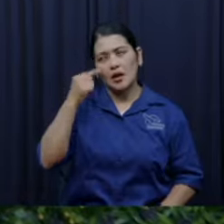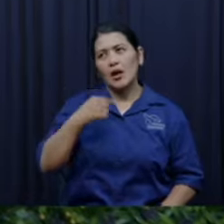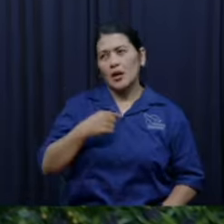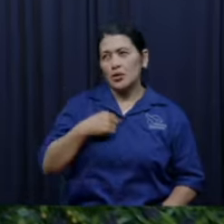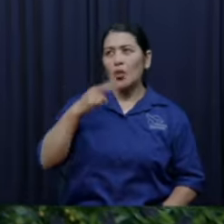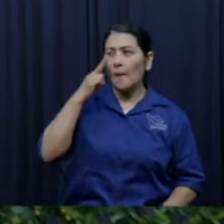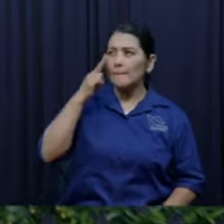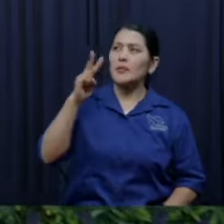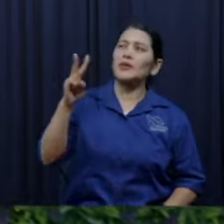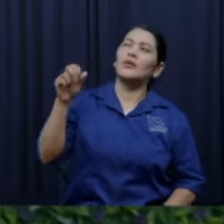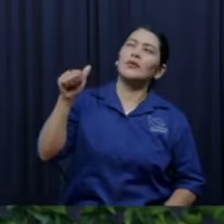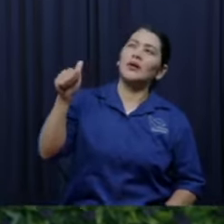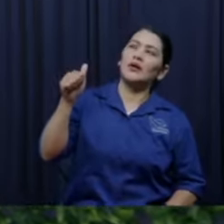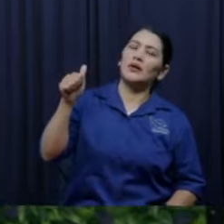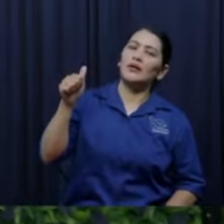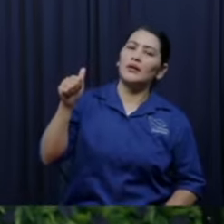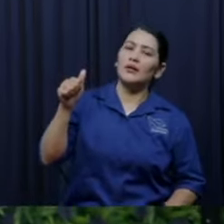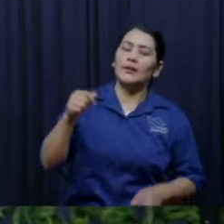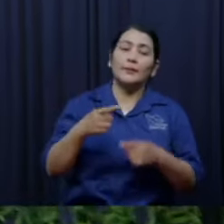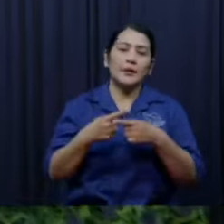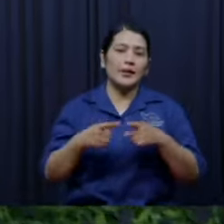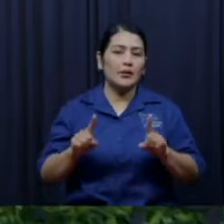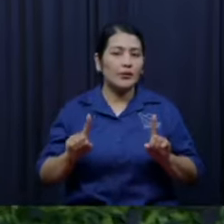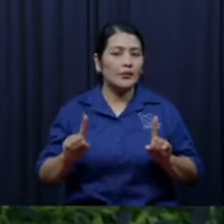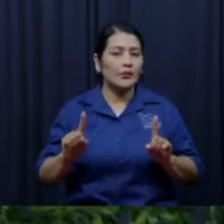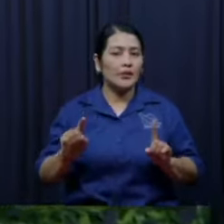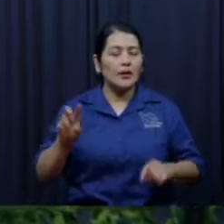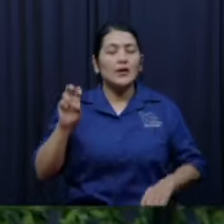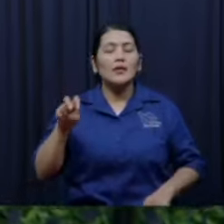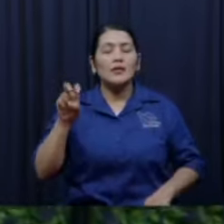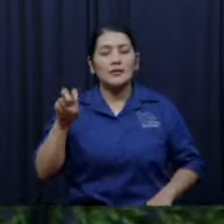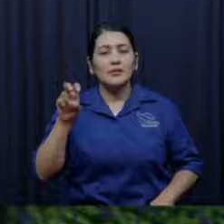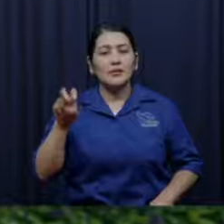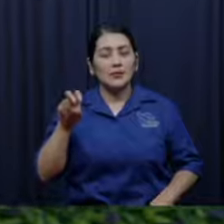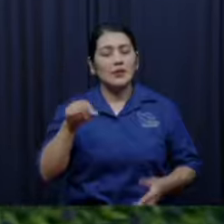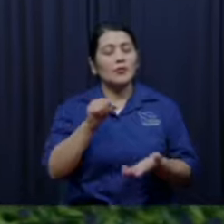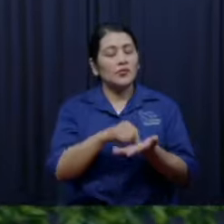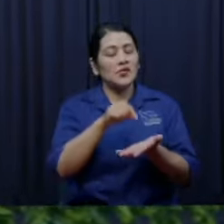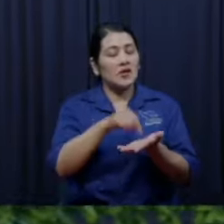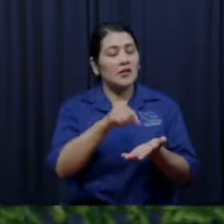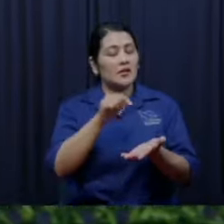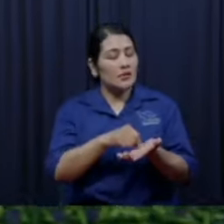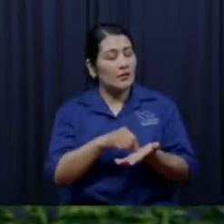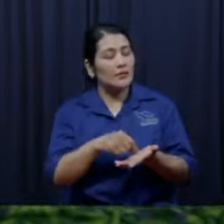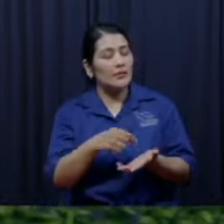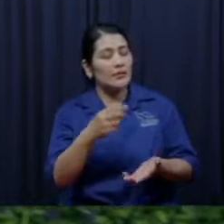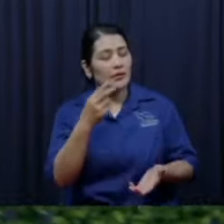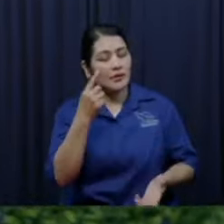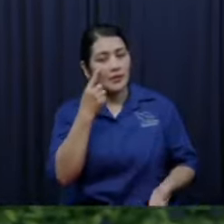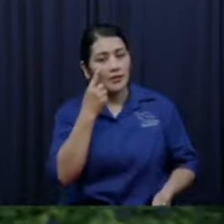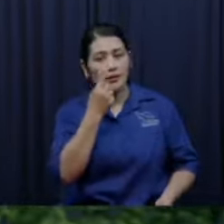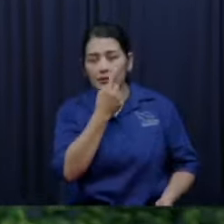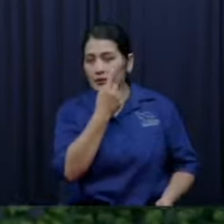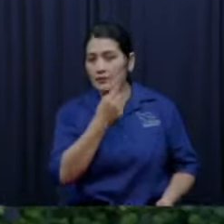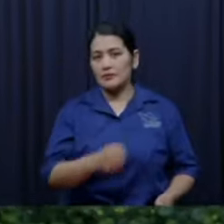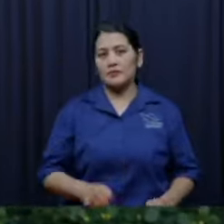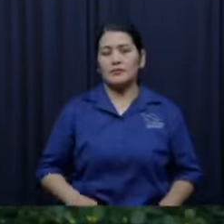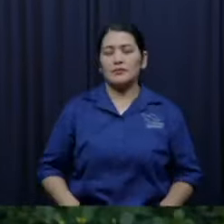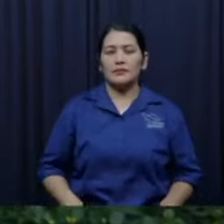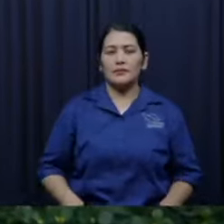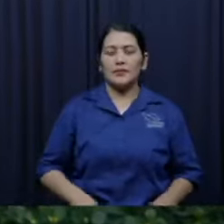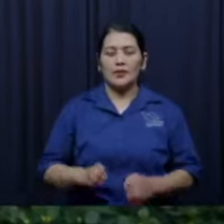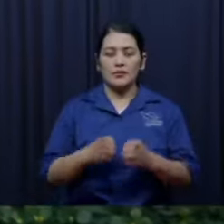pero para eso tendríamos que hacerle su examen y ver cuánto tienen entonces al hacer el